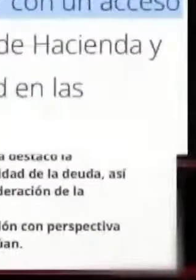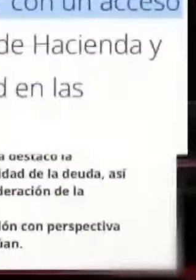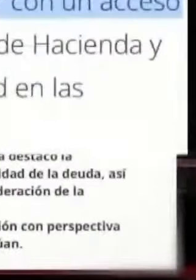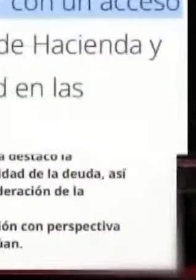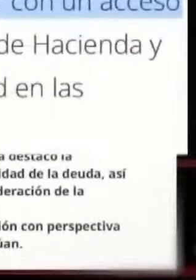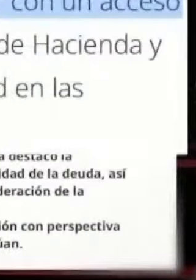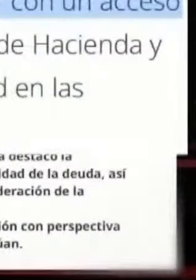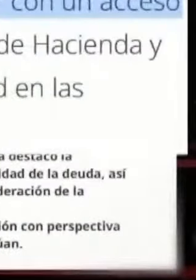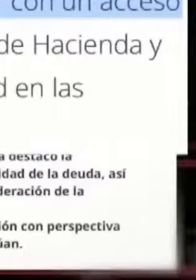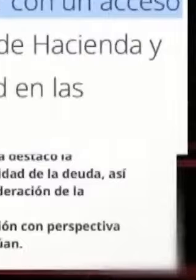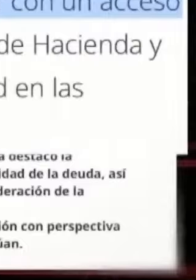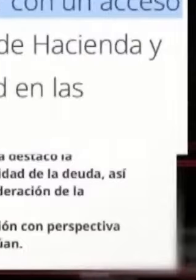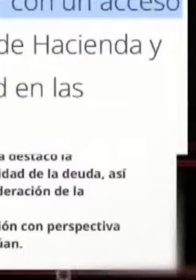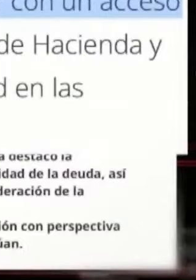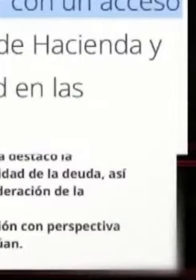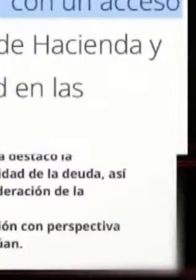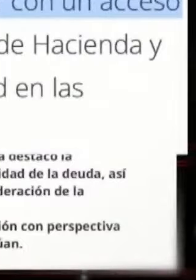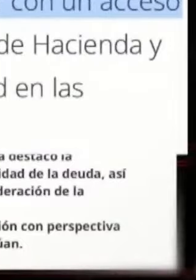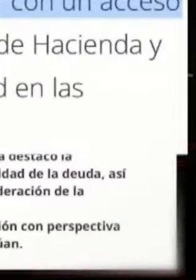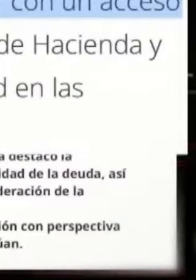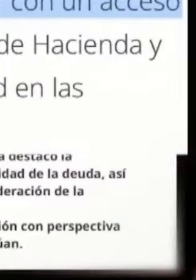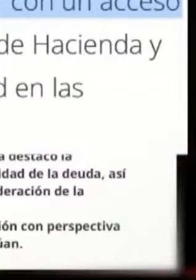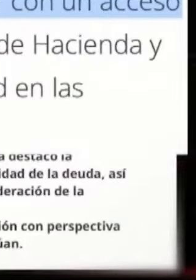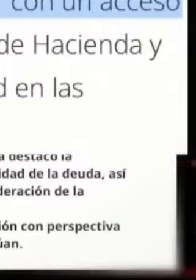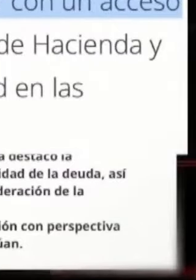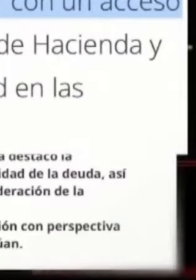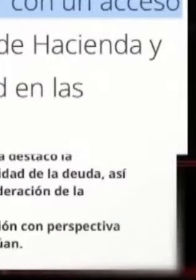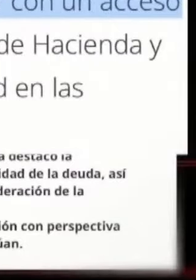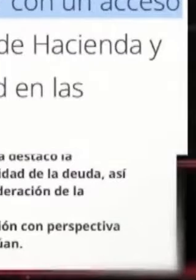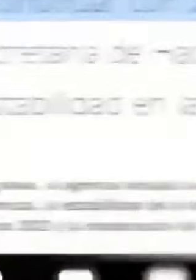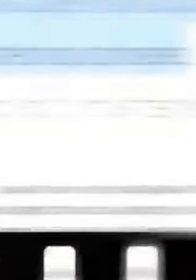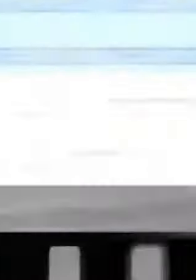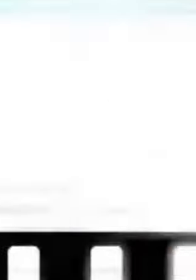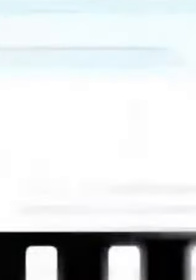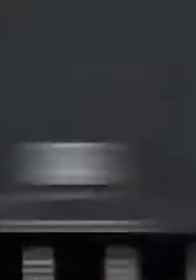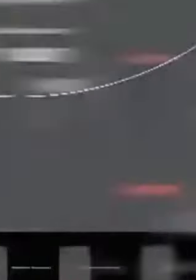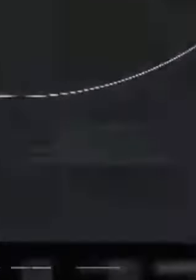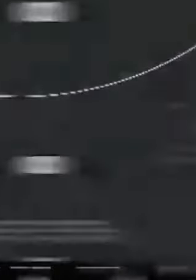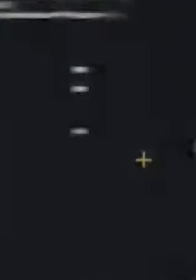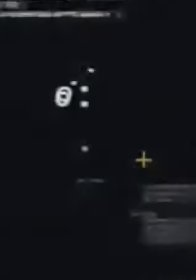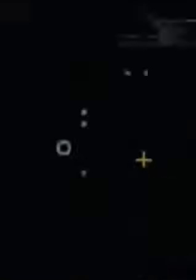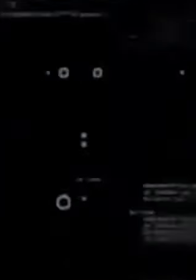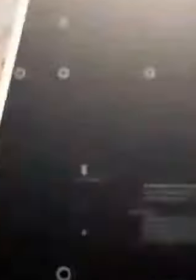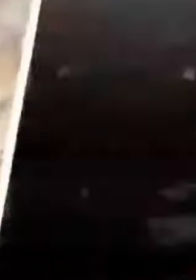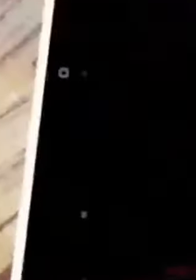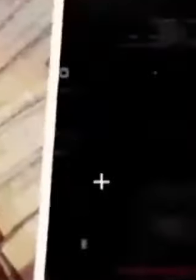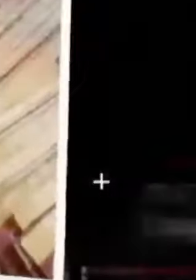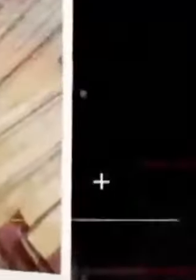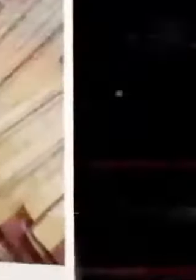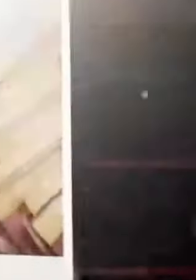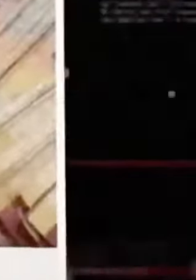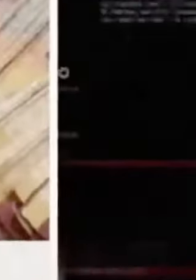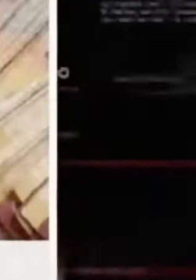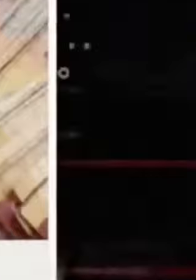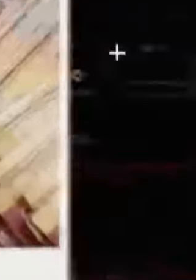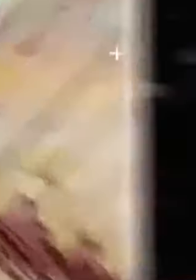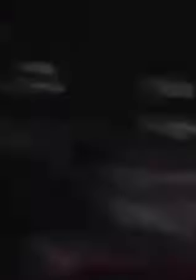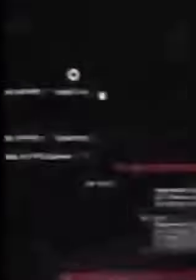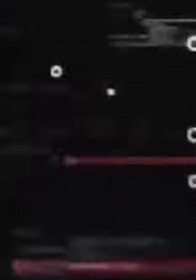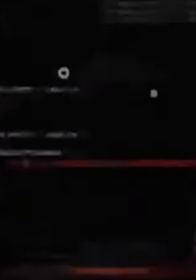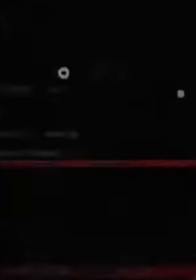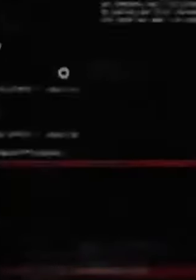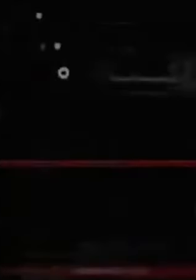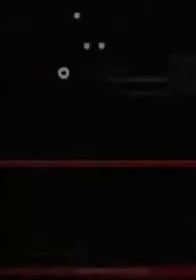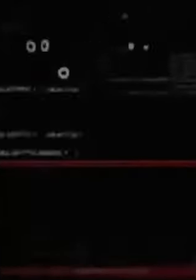de nuestro país a los mercados de deuda tanto nacionales como internacionales. 3. El falso endeudamiento.